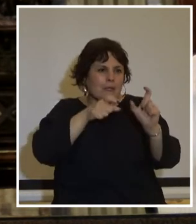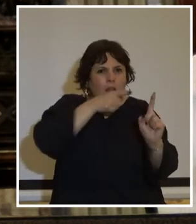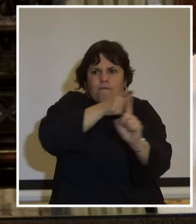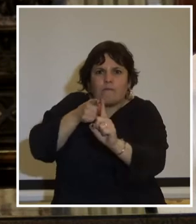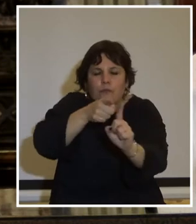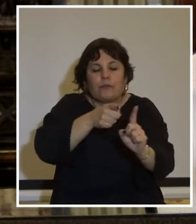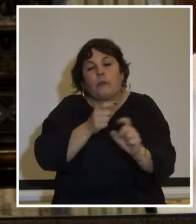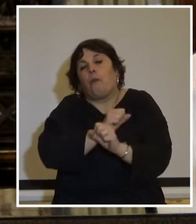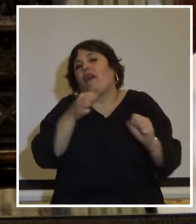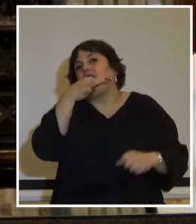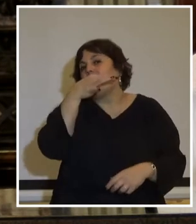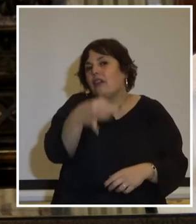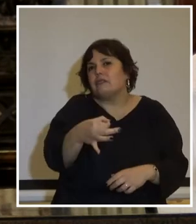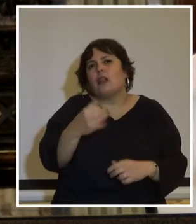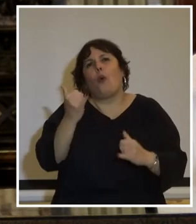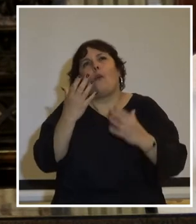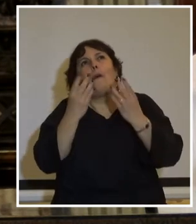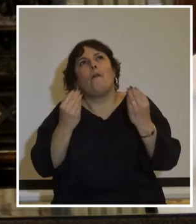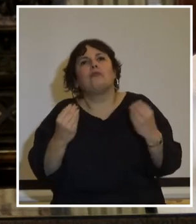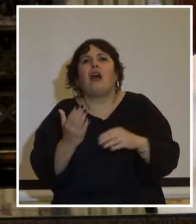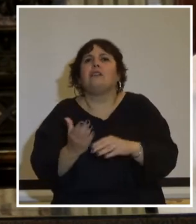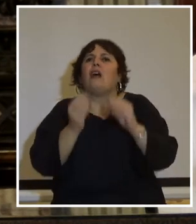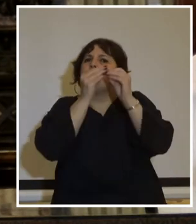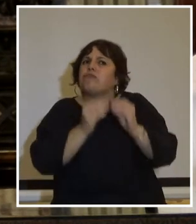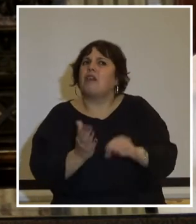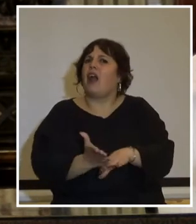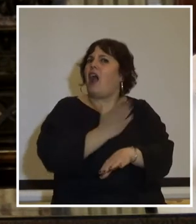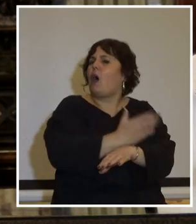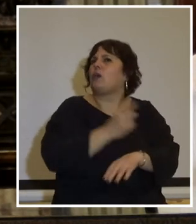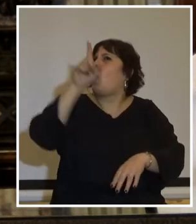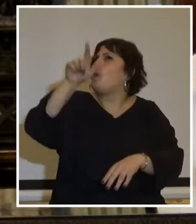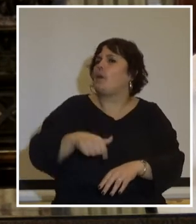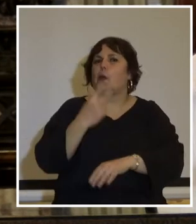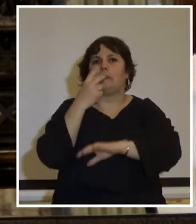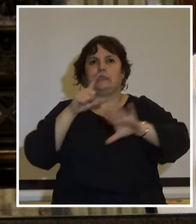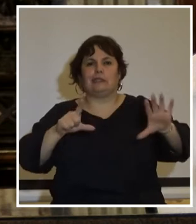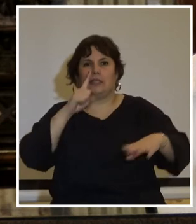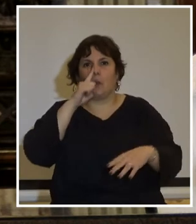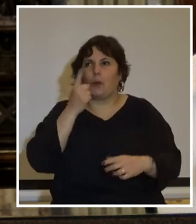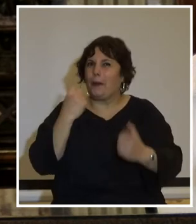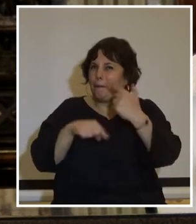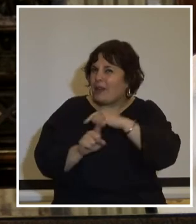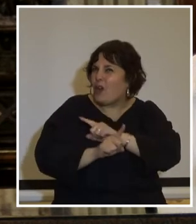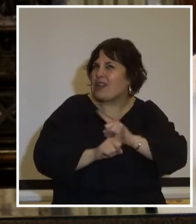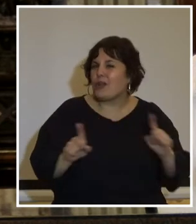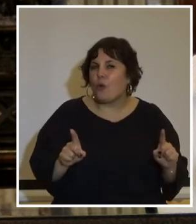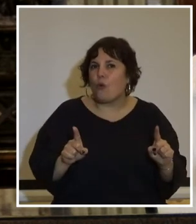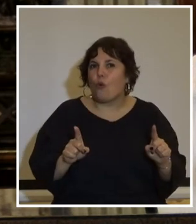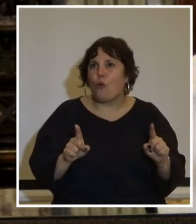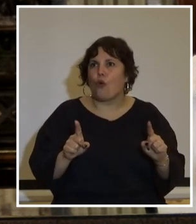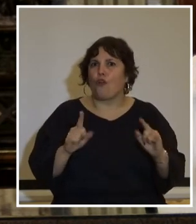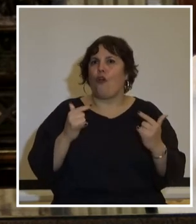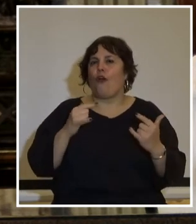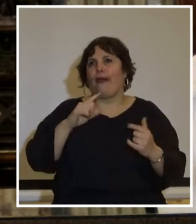Podríamos decir que hubo muchos factores que llevaron al 27 de junio, pero ninguno de esos factores, en el plano